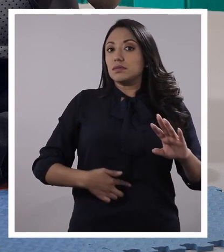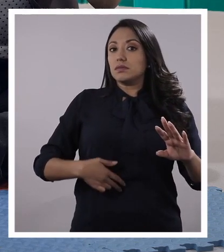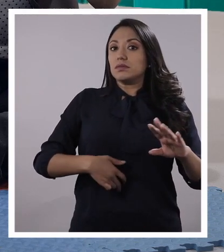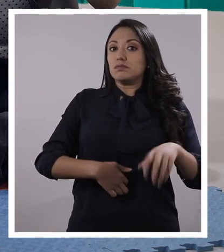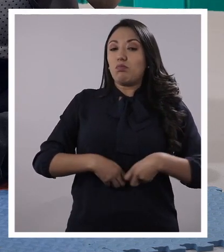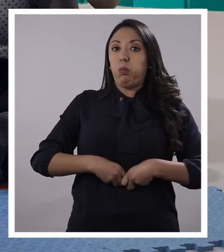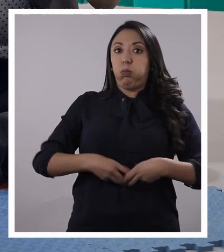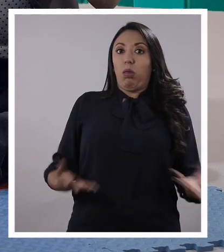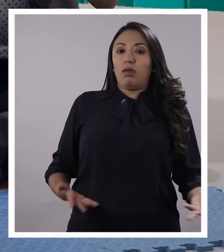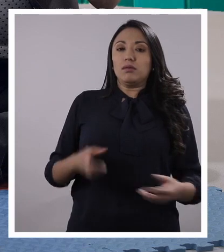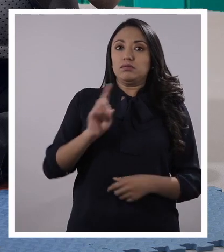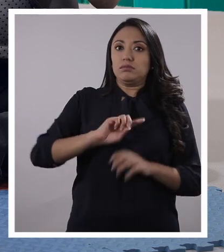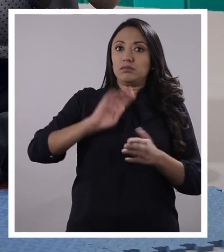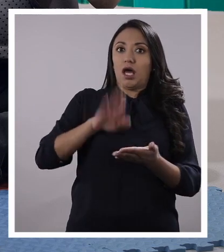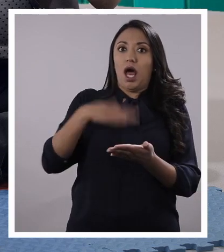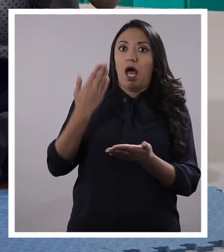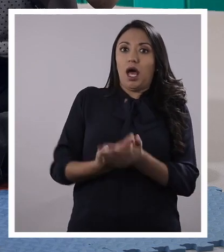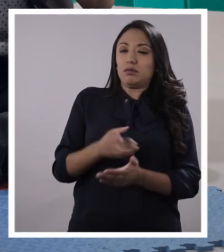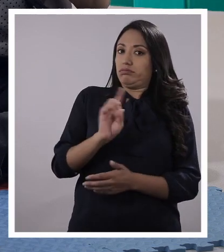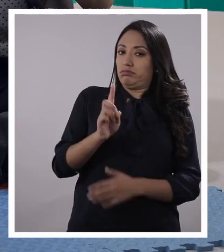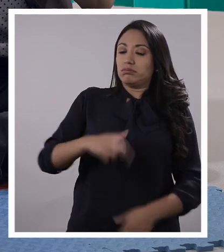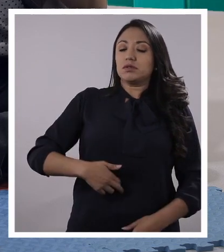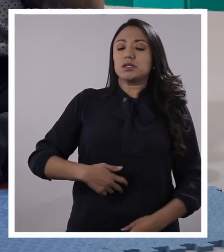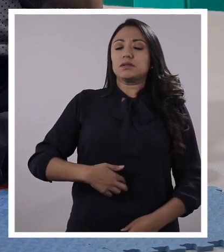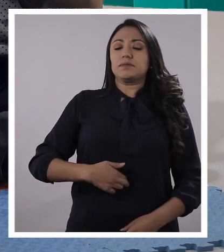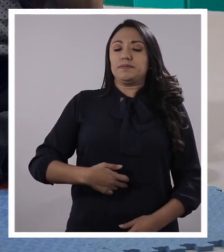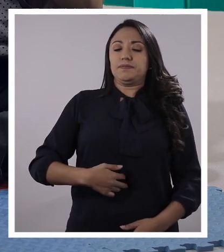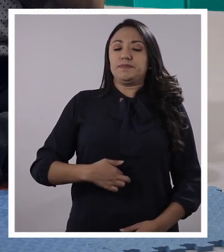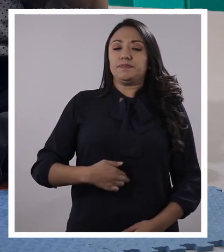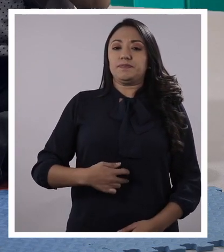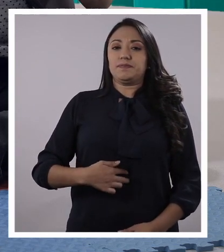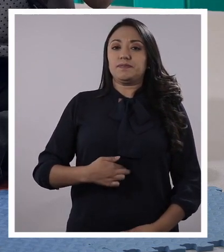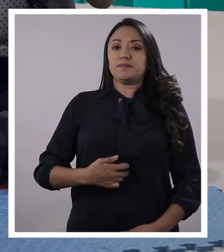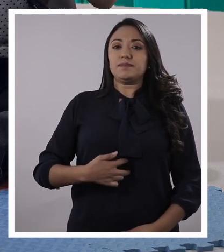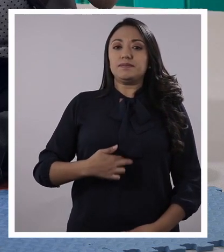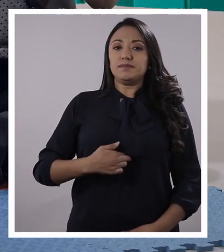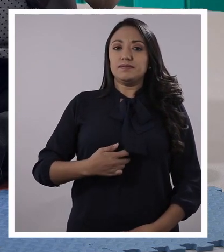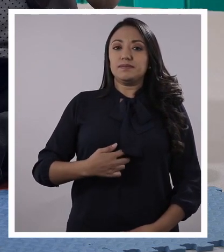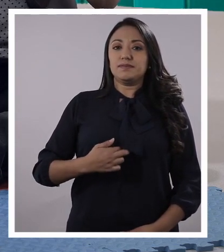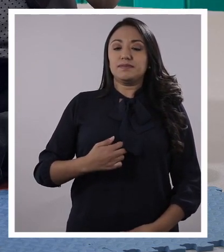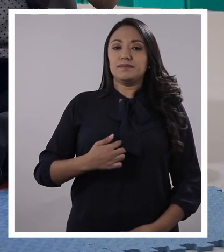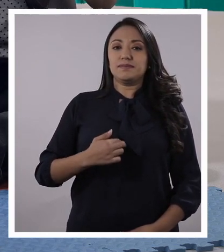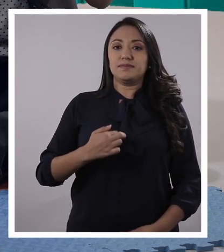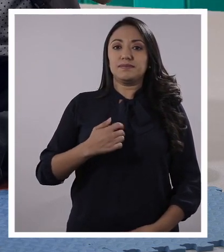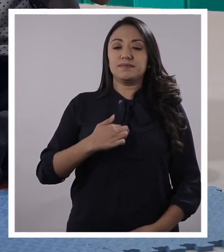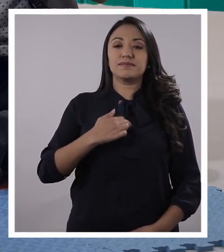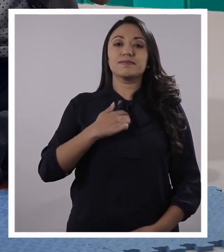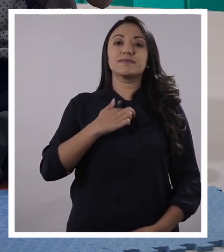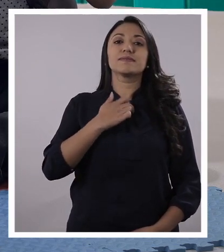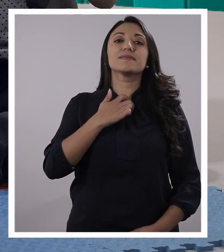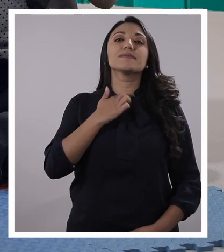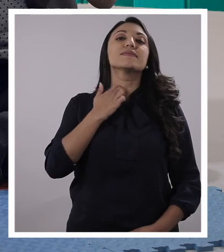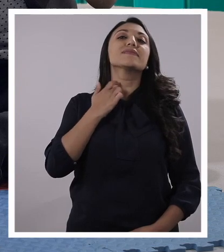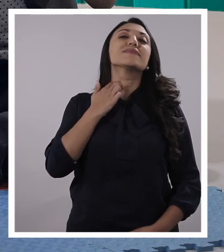se puede caer. Sube, sube por su pecho. Está por su cuello.